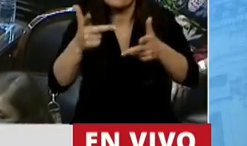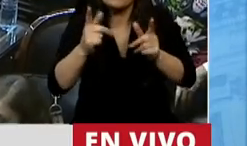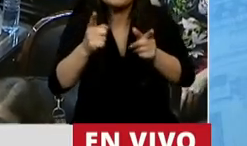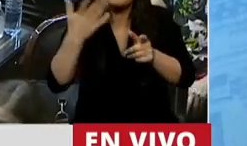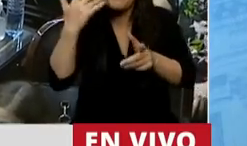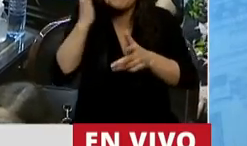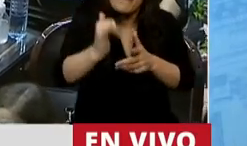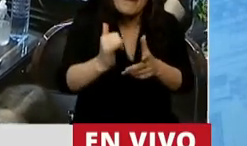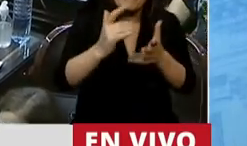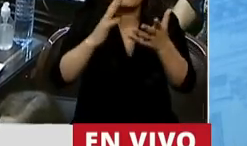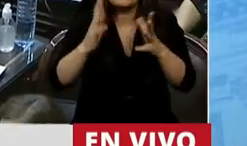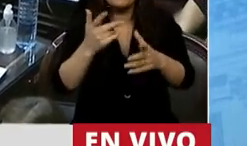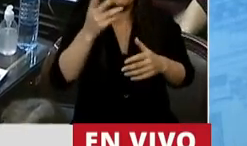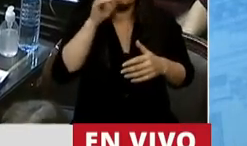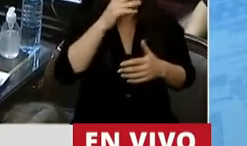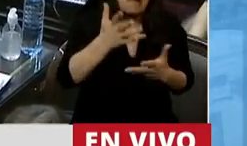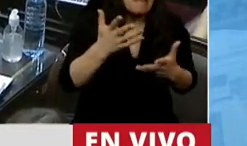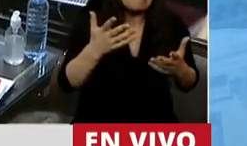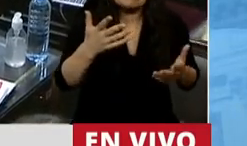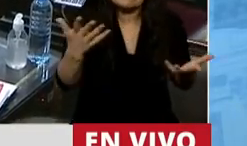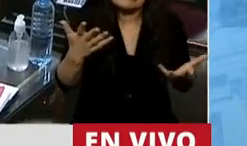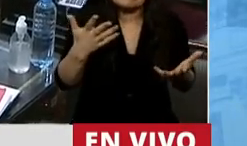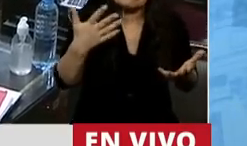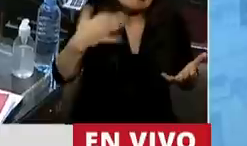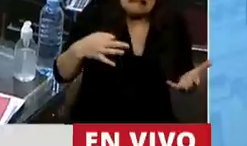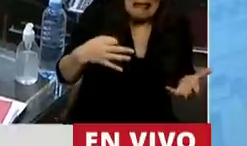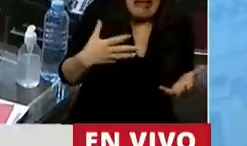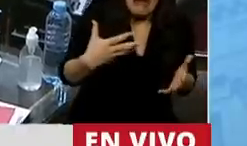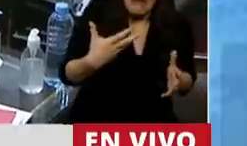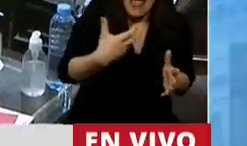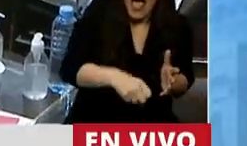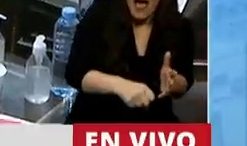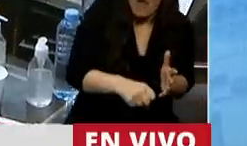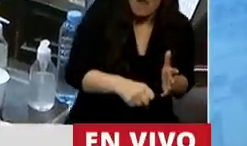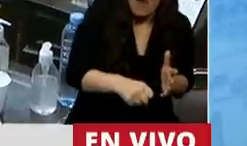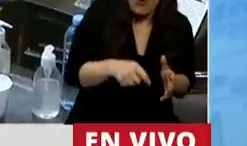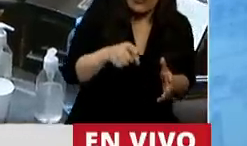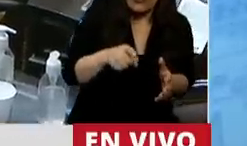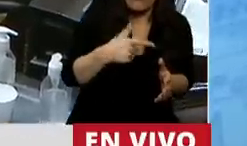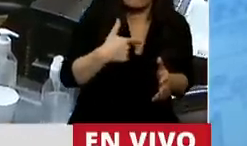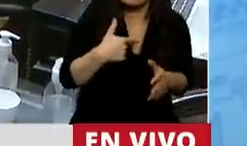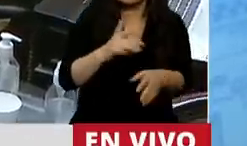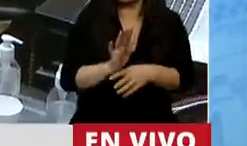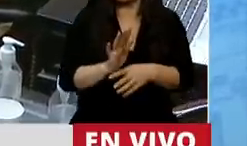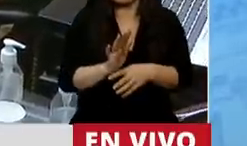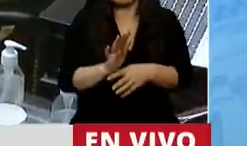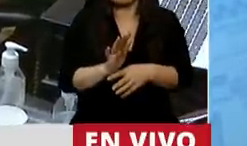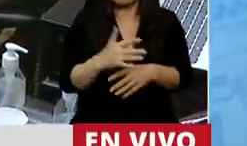a tener que recurrir a un aborto, no tuvo mejor idea que decir que vendí mi voto